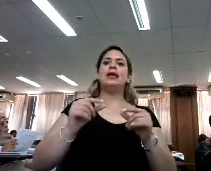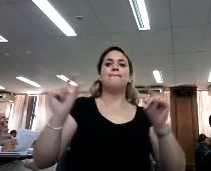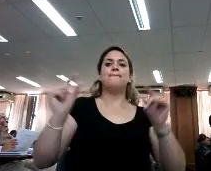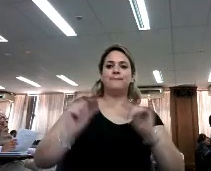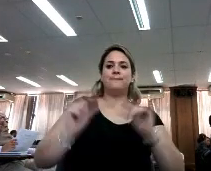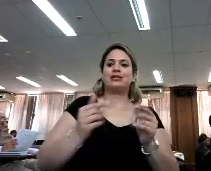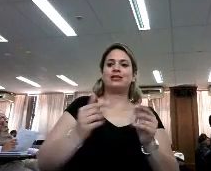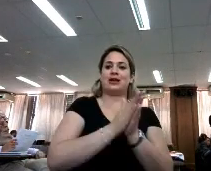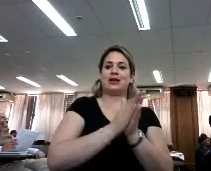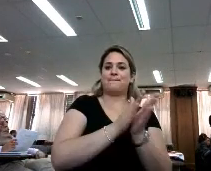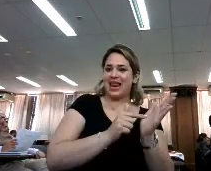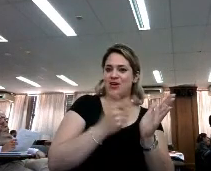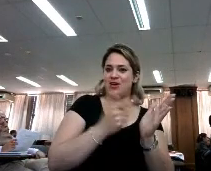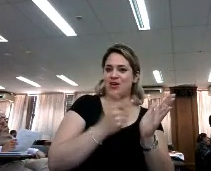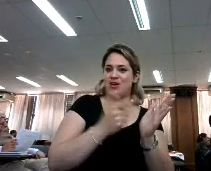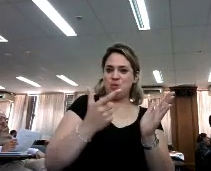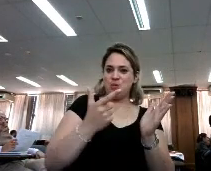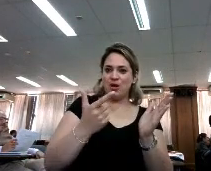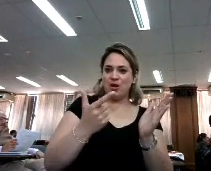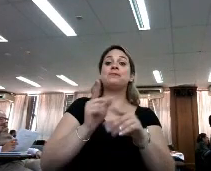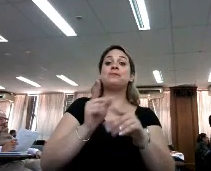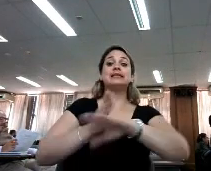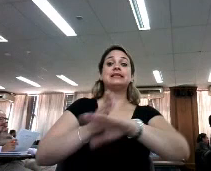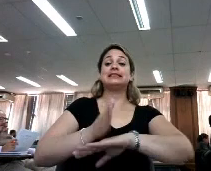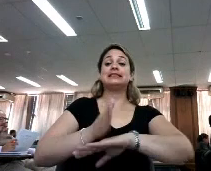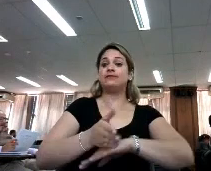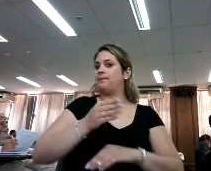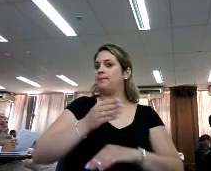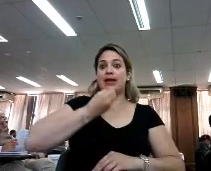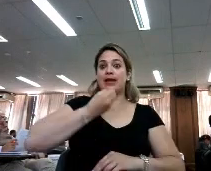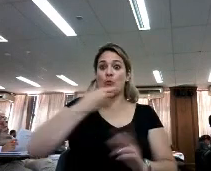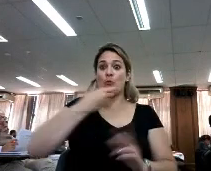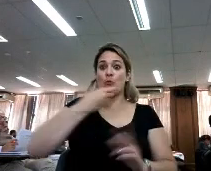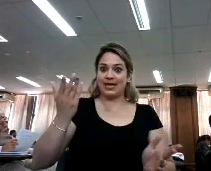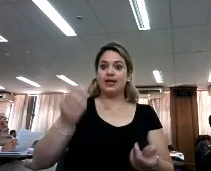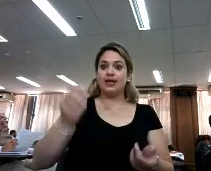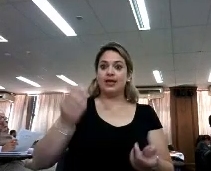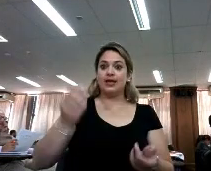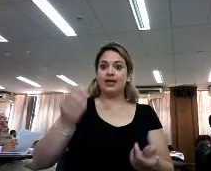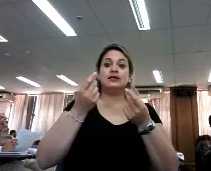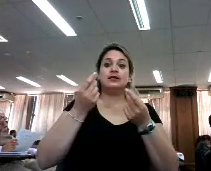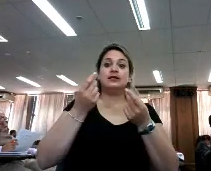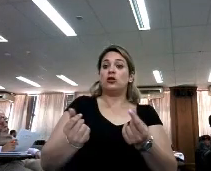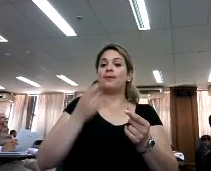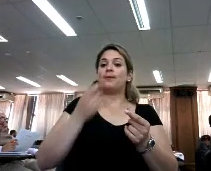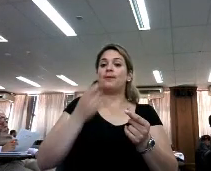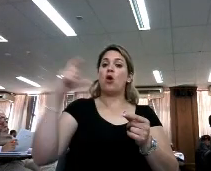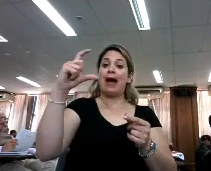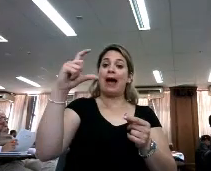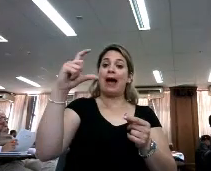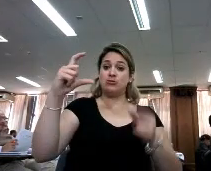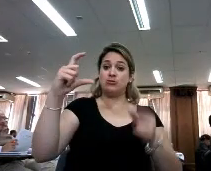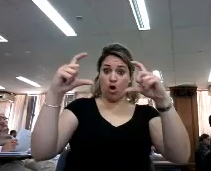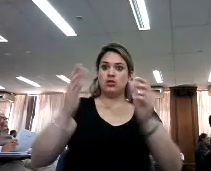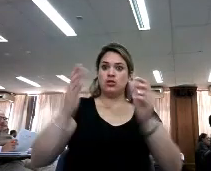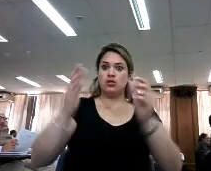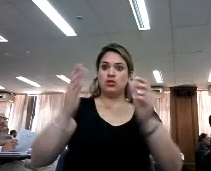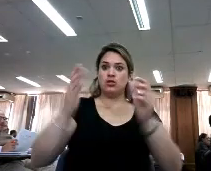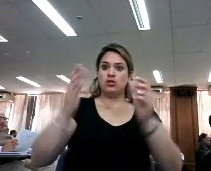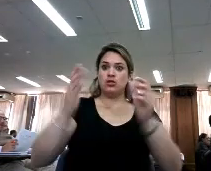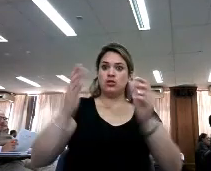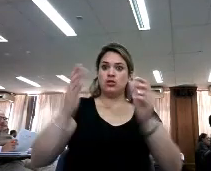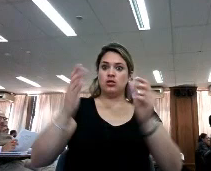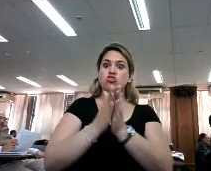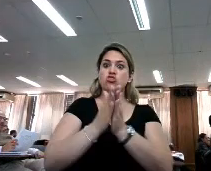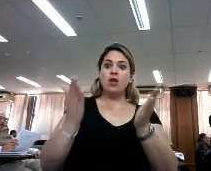poco más accesible también para todos porque por ahí la compra o la suscripción de un capítulo del libro es mucho más efectivo o para